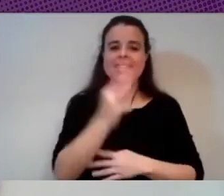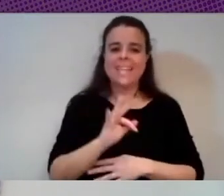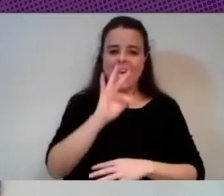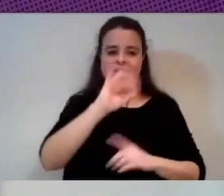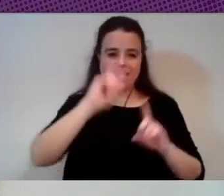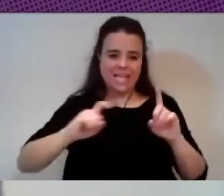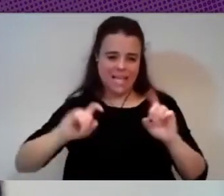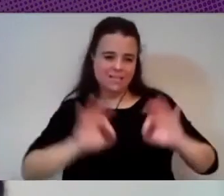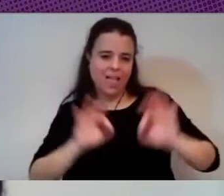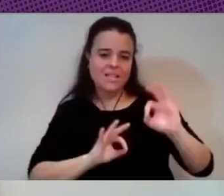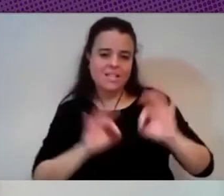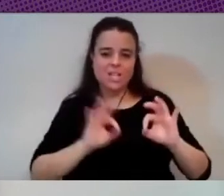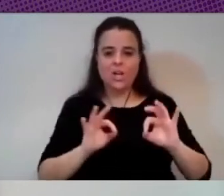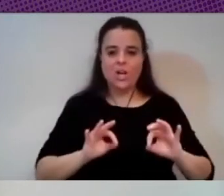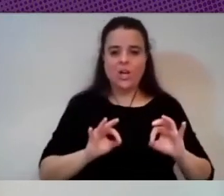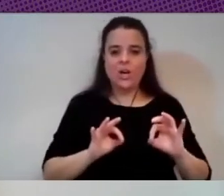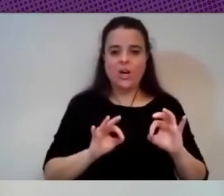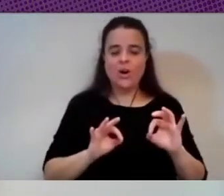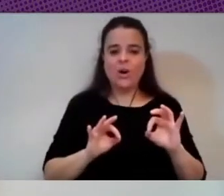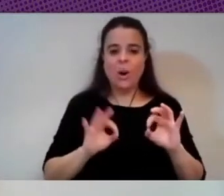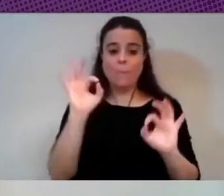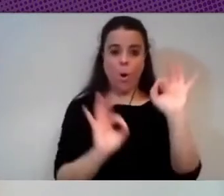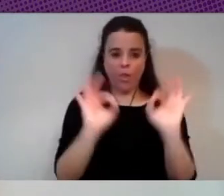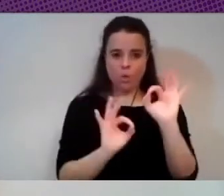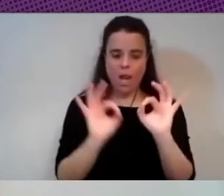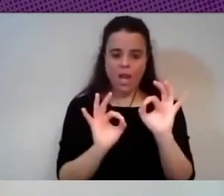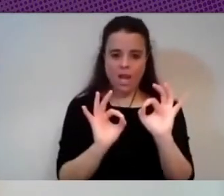porcentual y si pasaba eso de una proporción